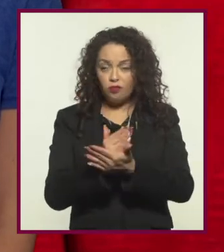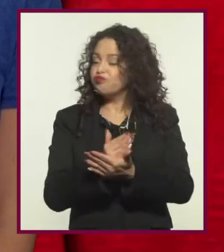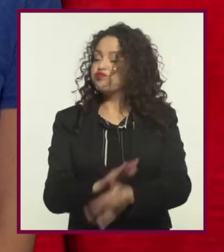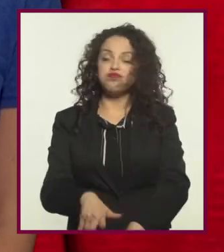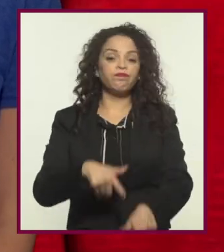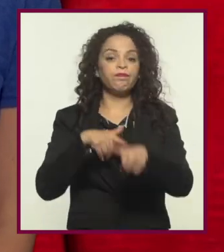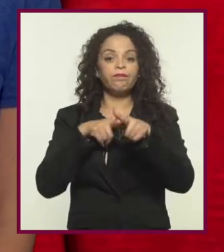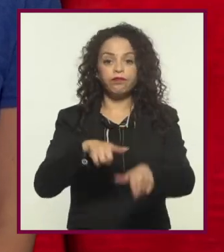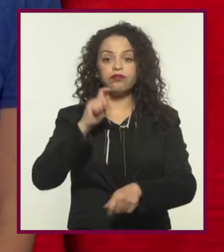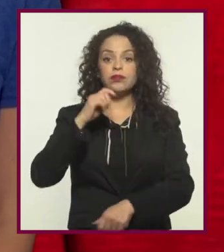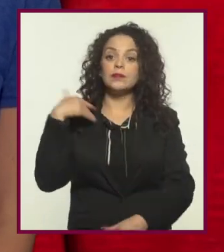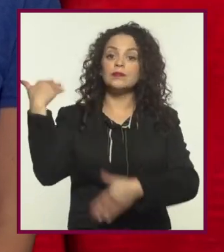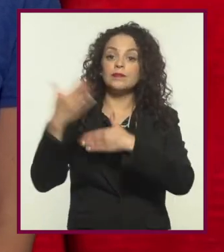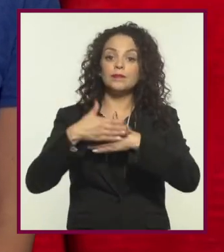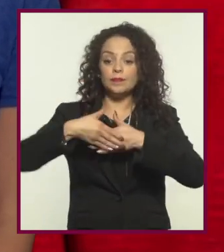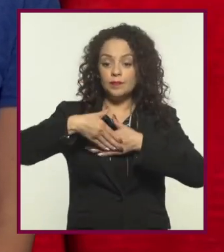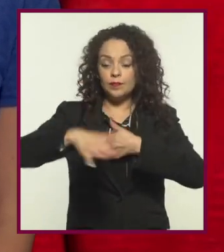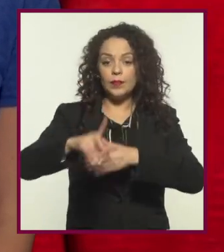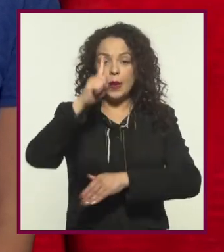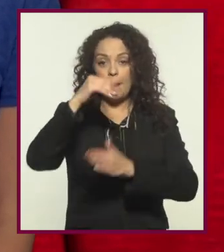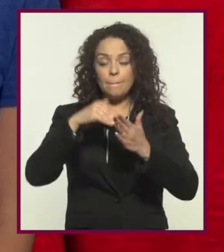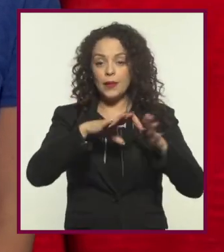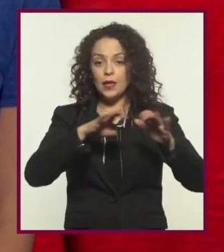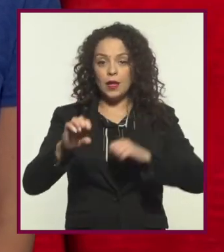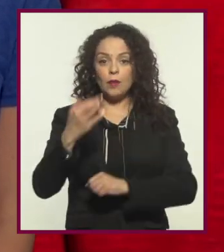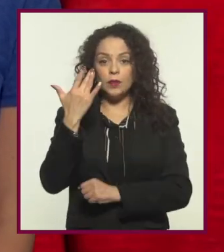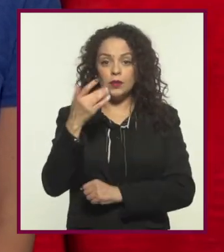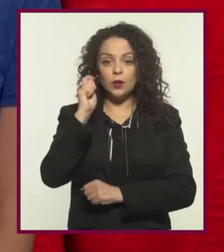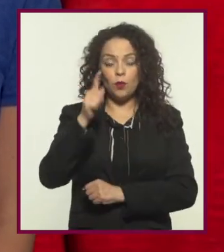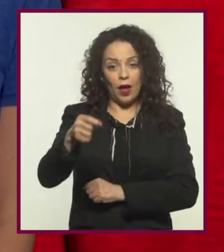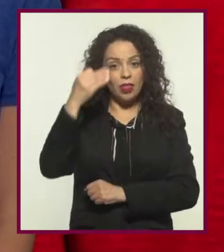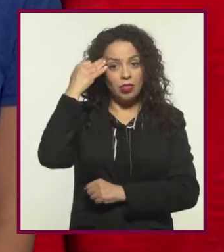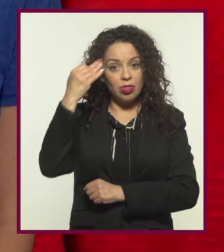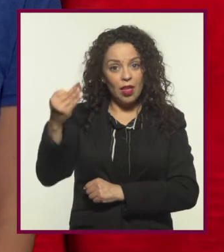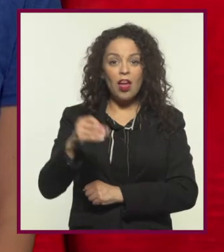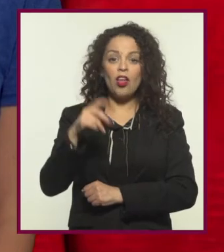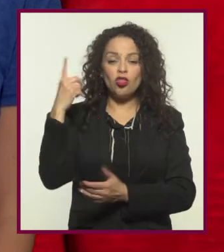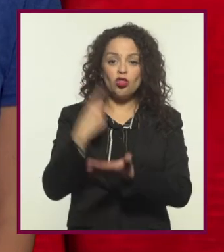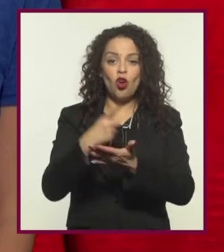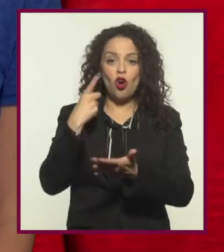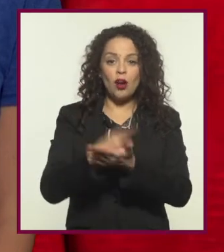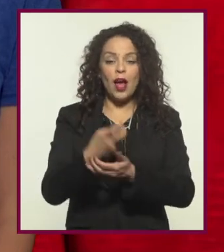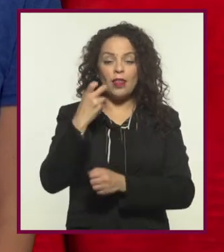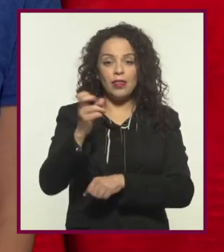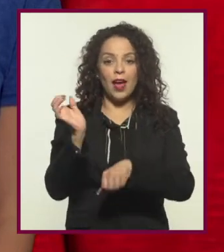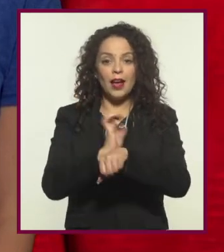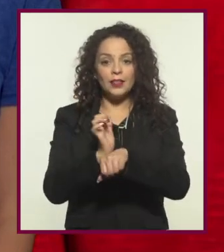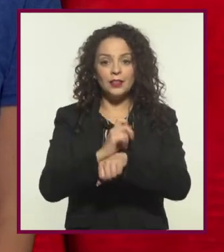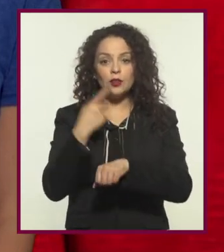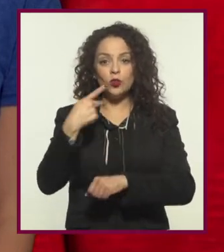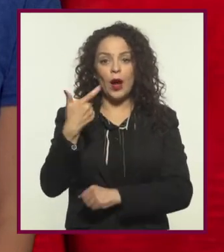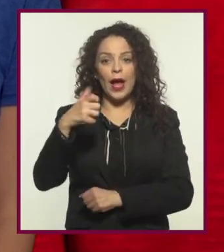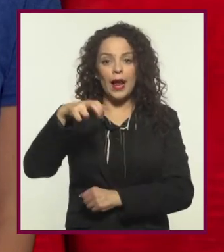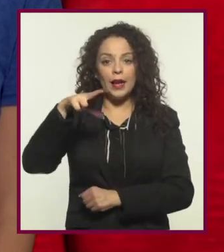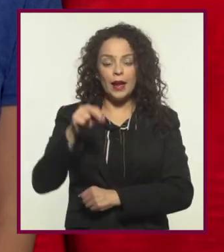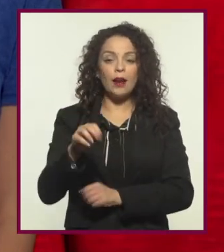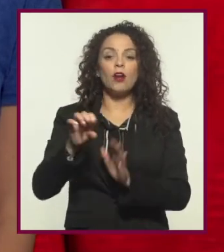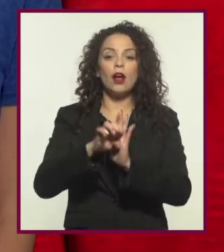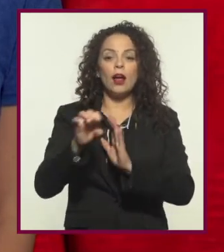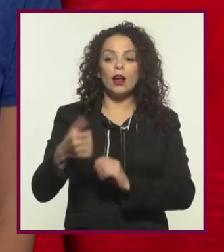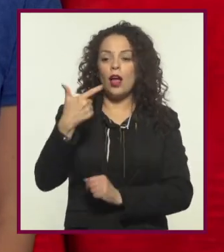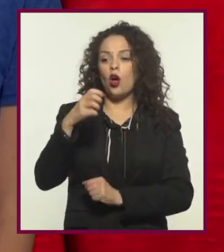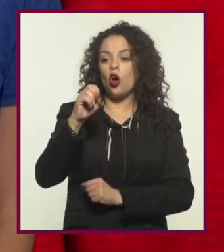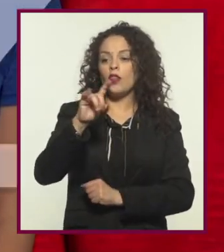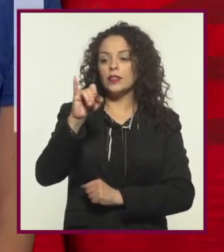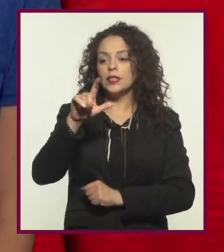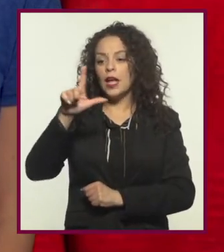y siguió preparándose para la ciencia ficción de la década de los 50, que se considera la época dorada del cine de este género, con